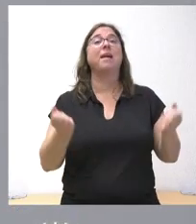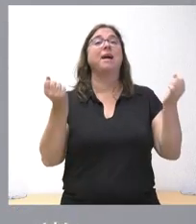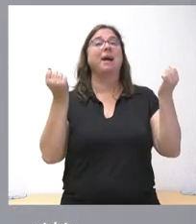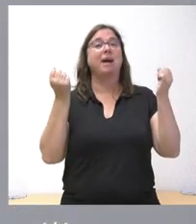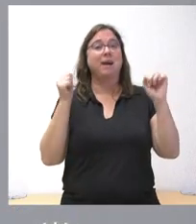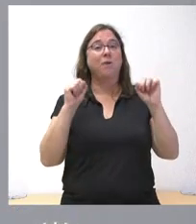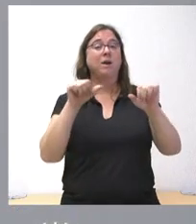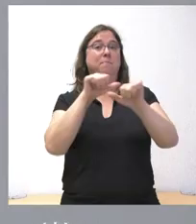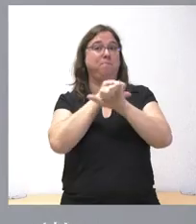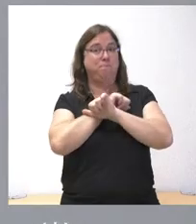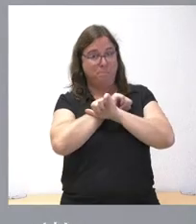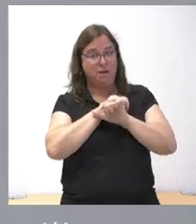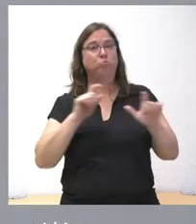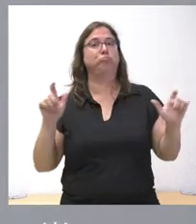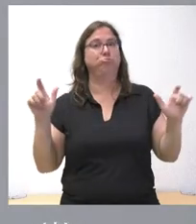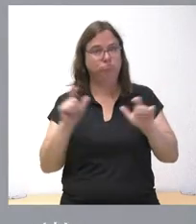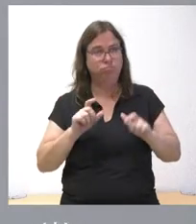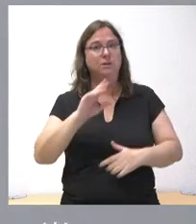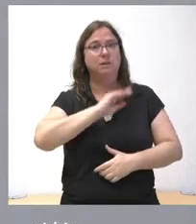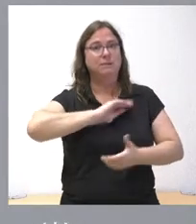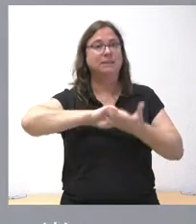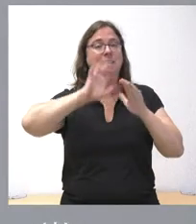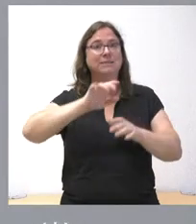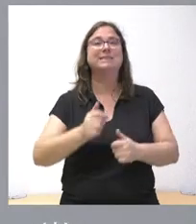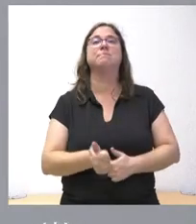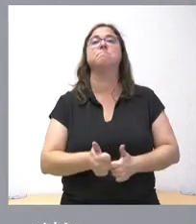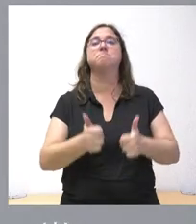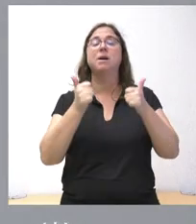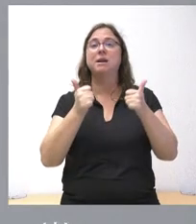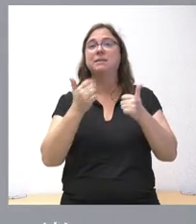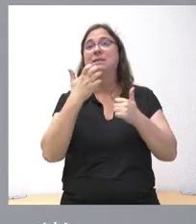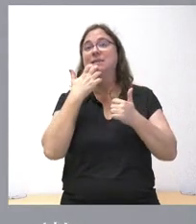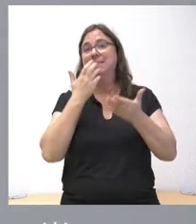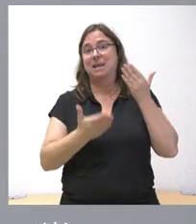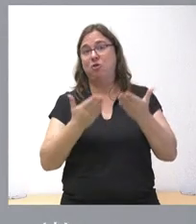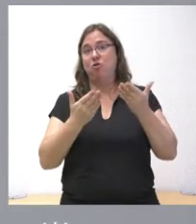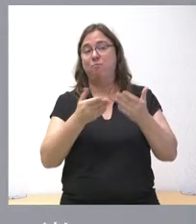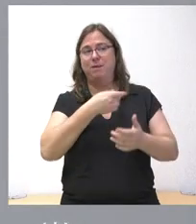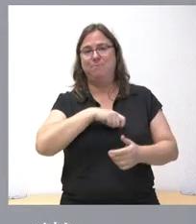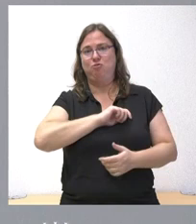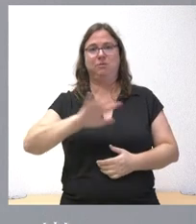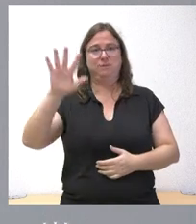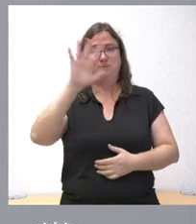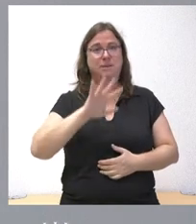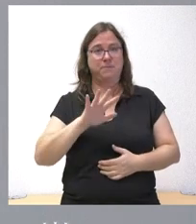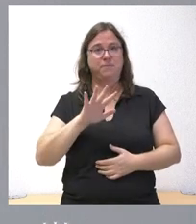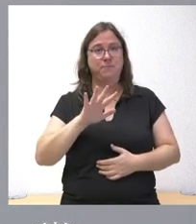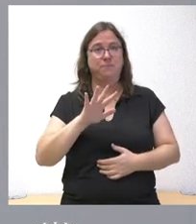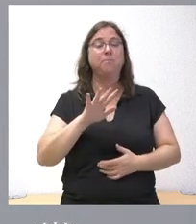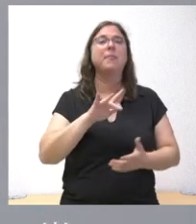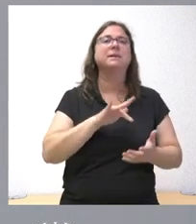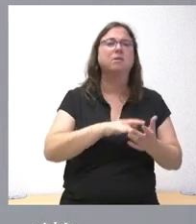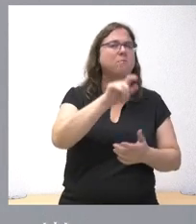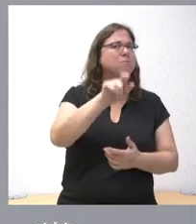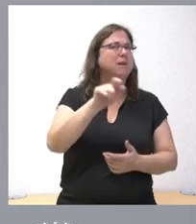la tasa de paro de forma muy importante en Castilla y León y todavía más que si lo comparamos en el ámbito nacional, pues hay muchas